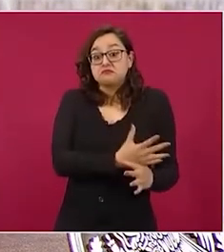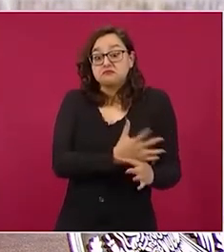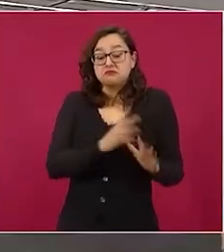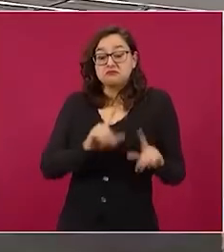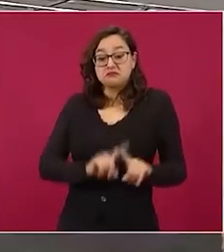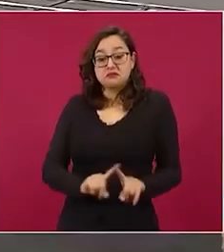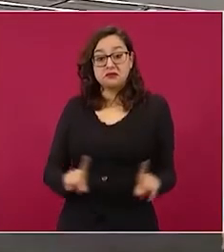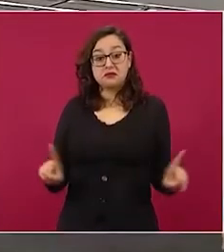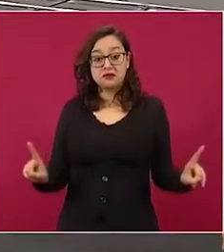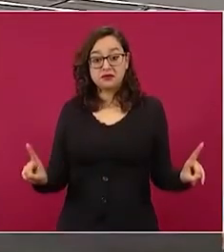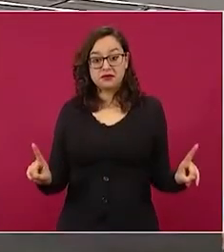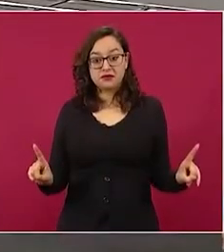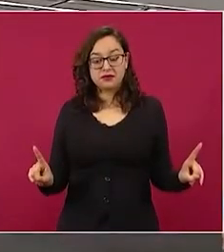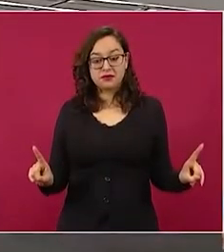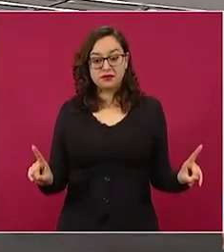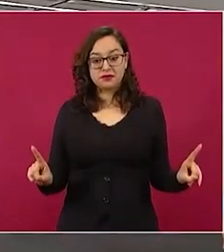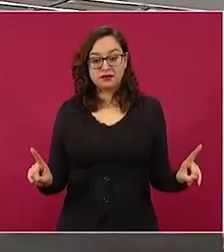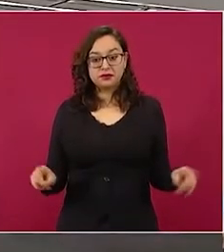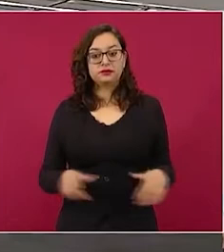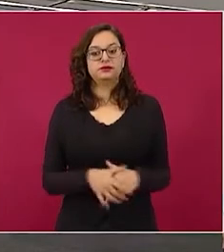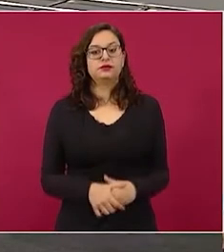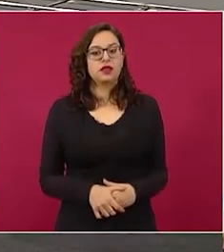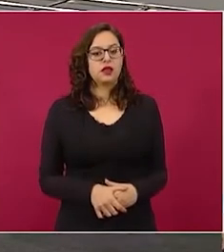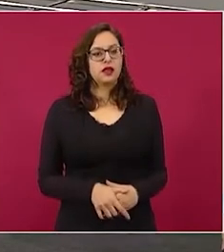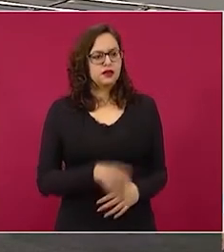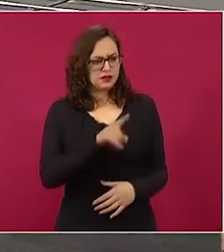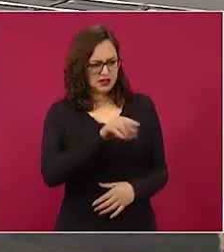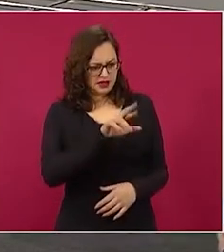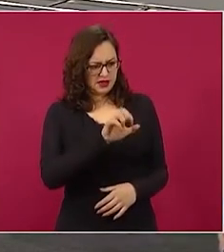pero es lo mismo a ver pon reforma